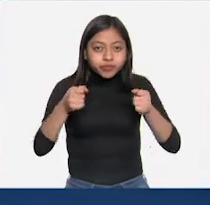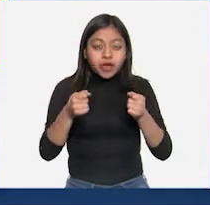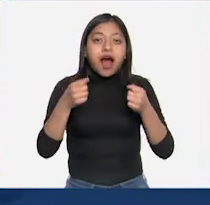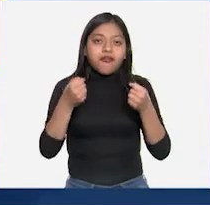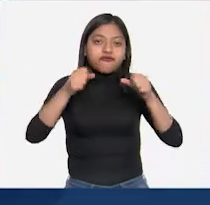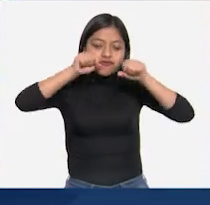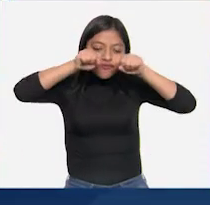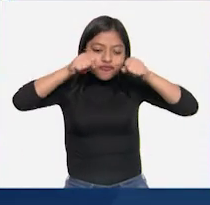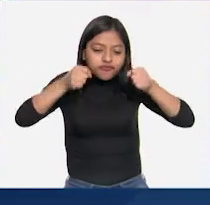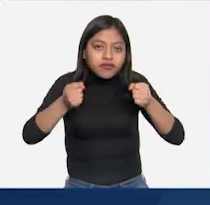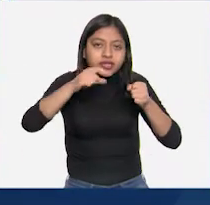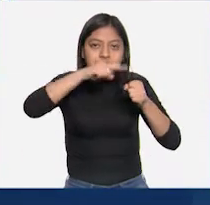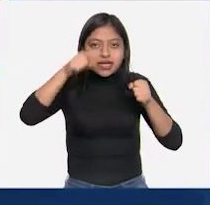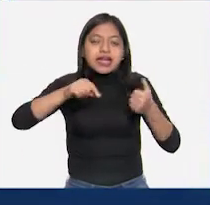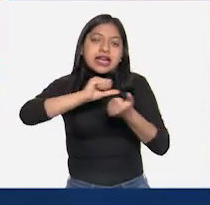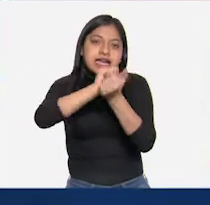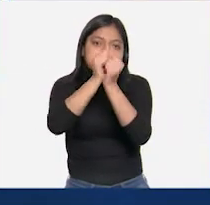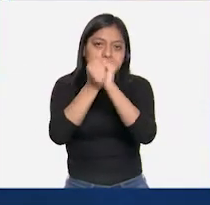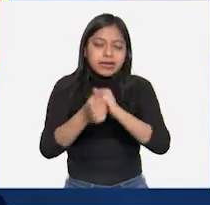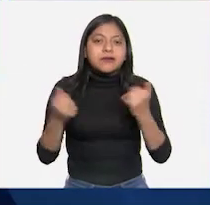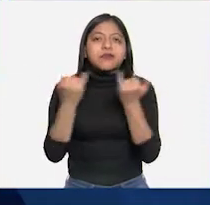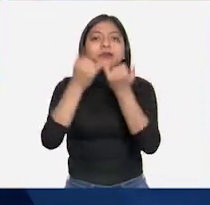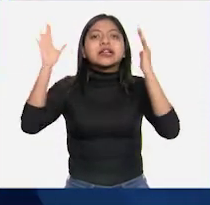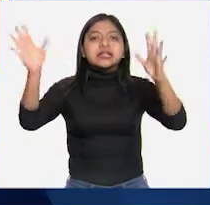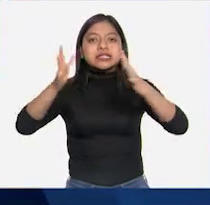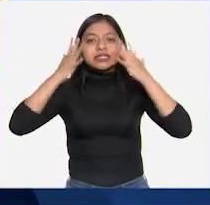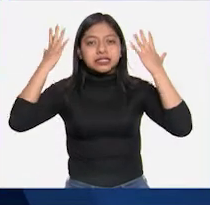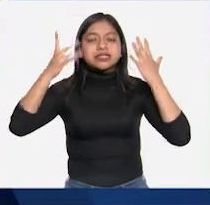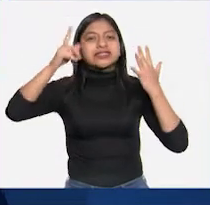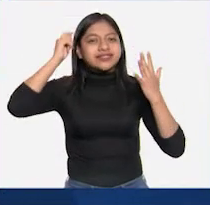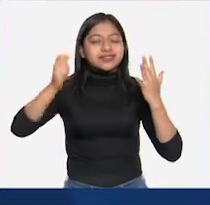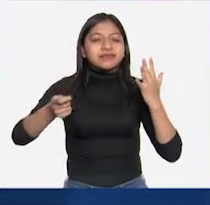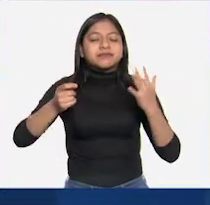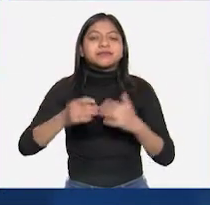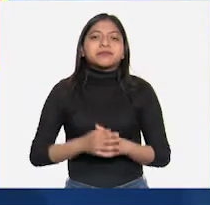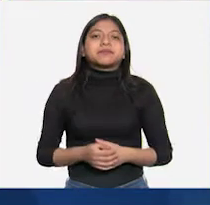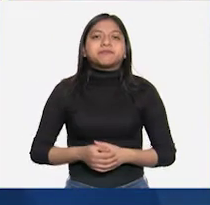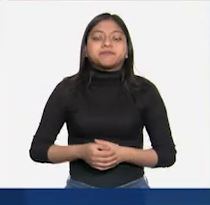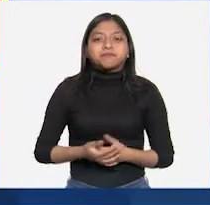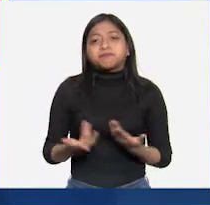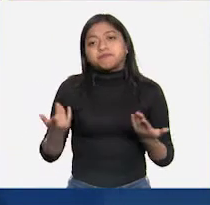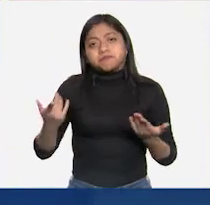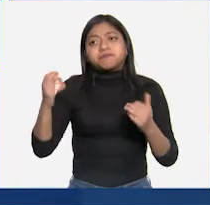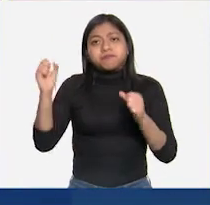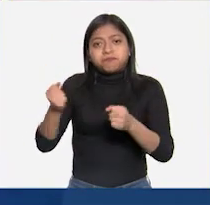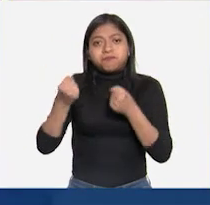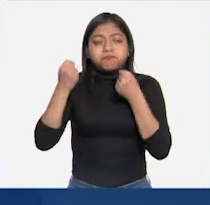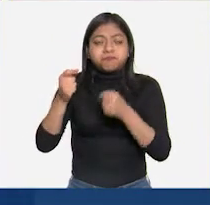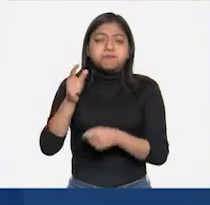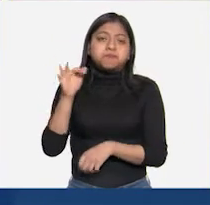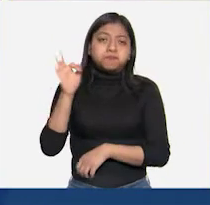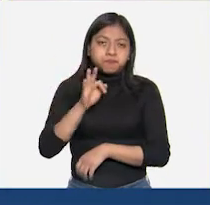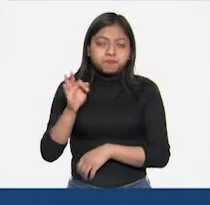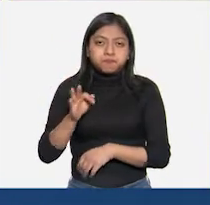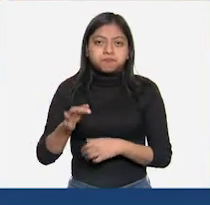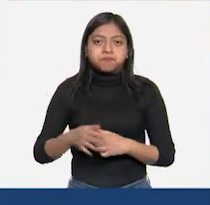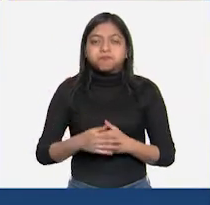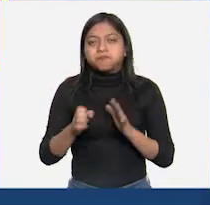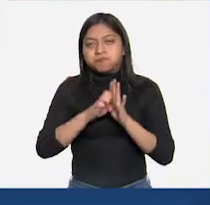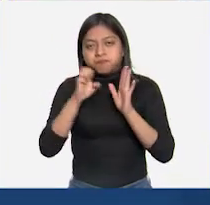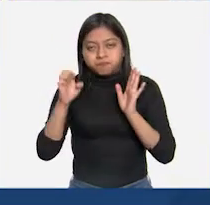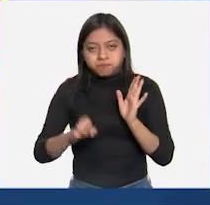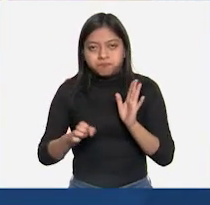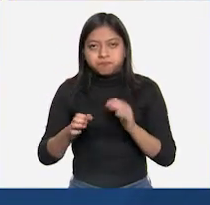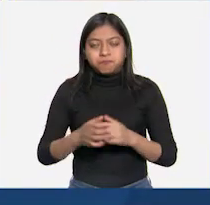existen las aceleraciones. Estas son las fuerzas que también pueden producir en los